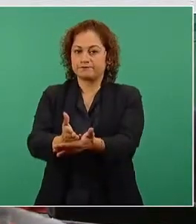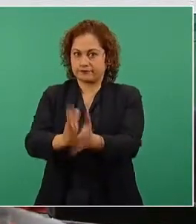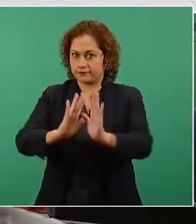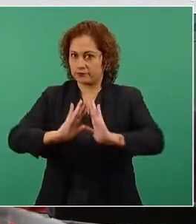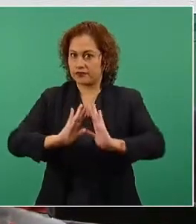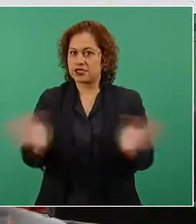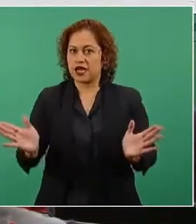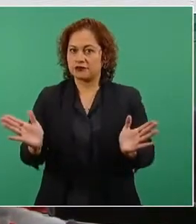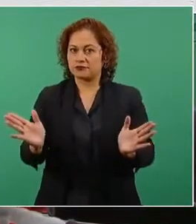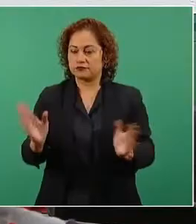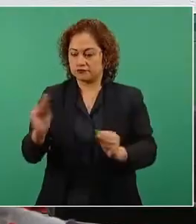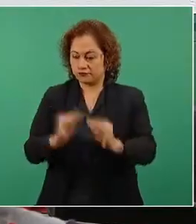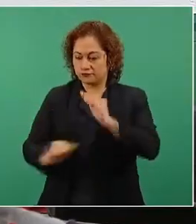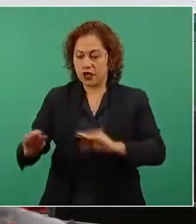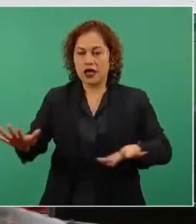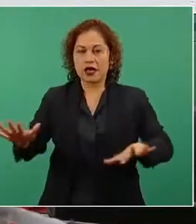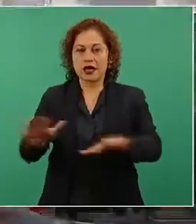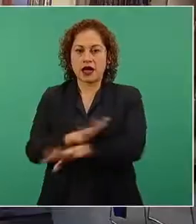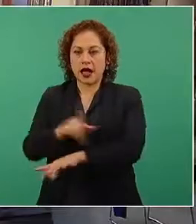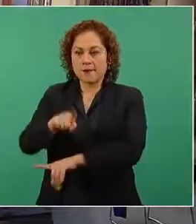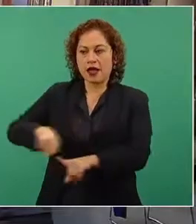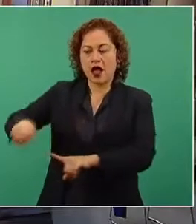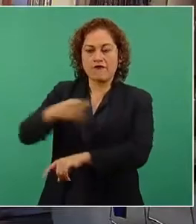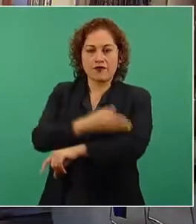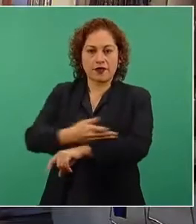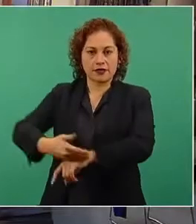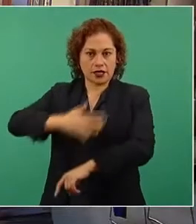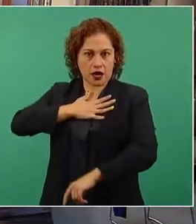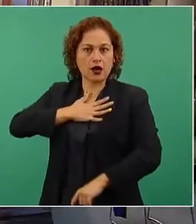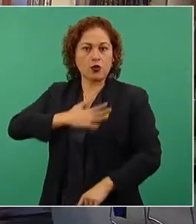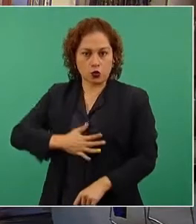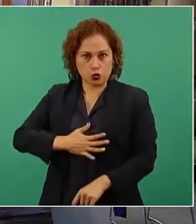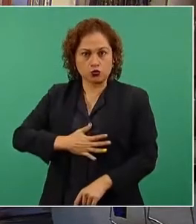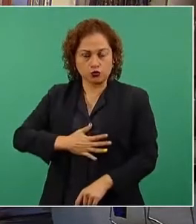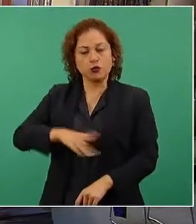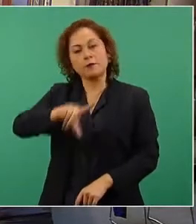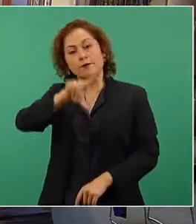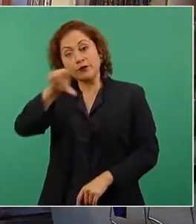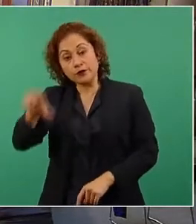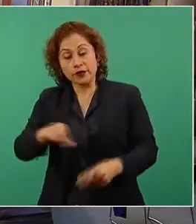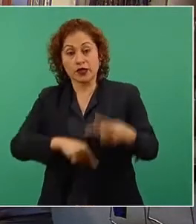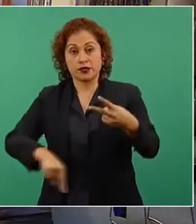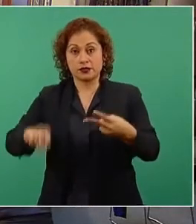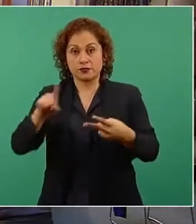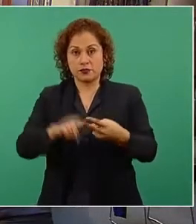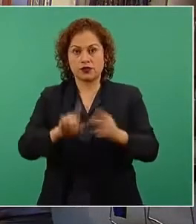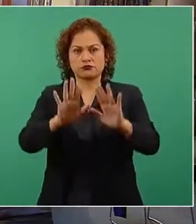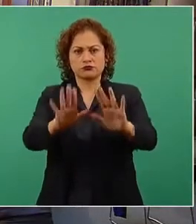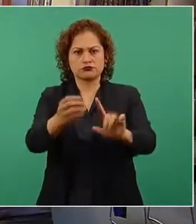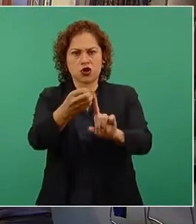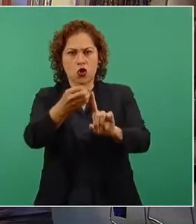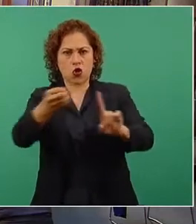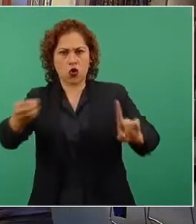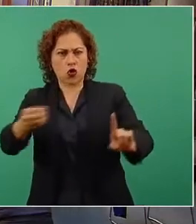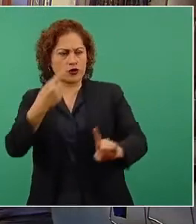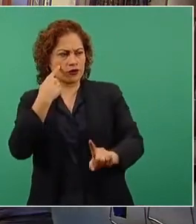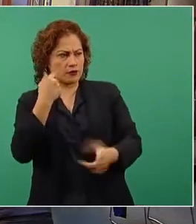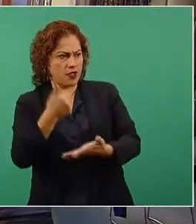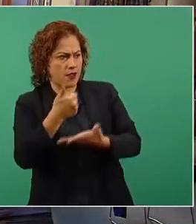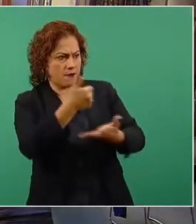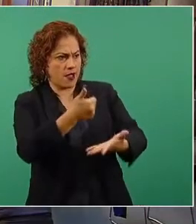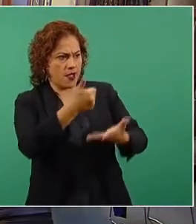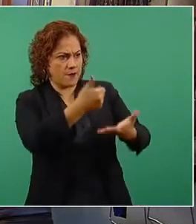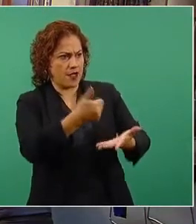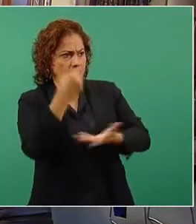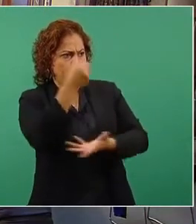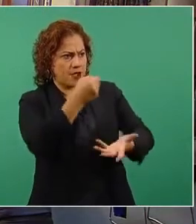a las familias porque no es justo. Y segundo, pues vamos a poner orden y vamos a desaparecer pues estos subsidios. De